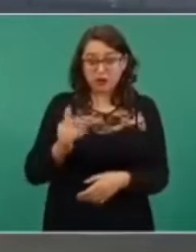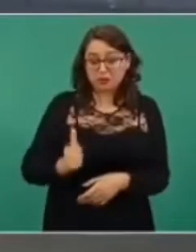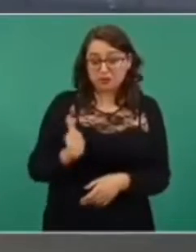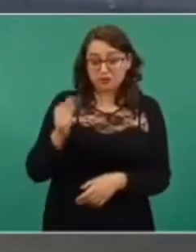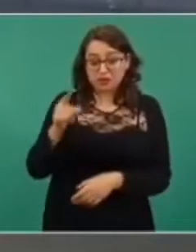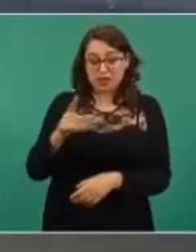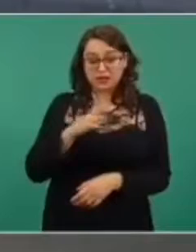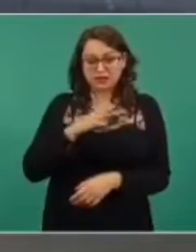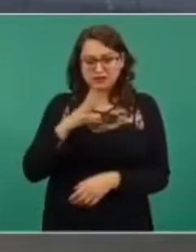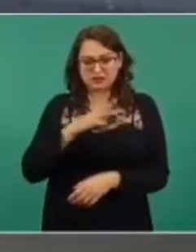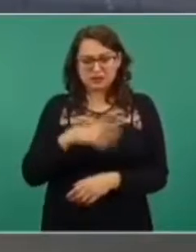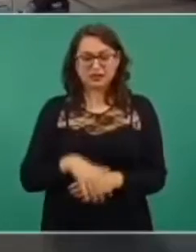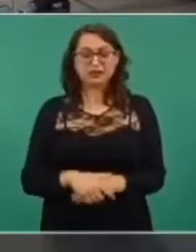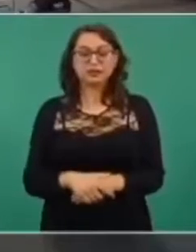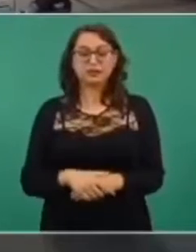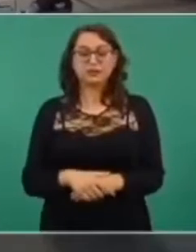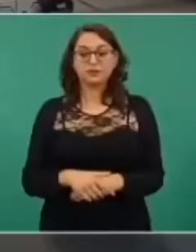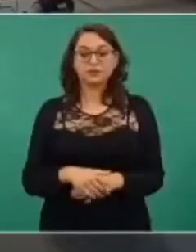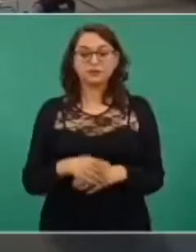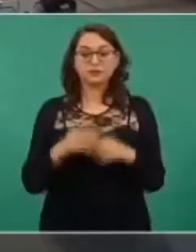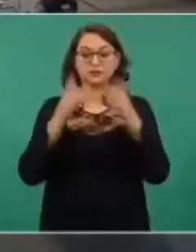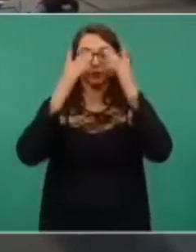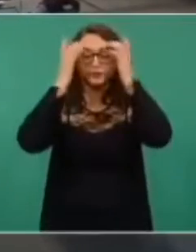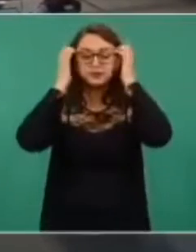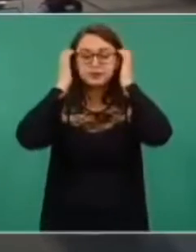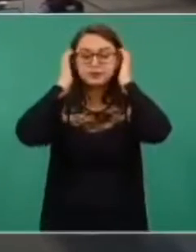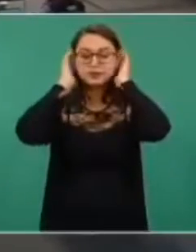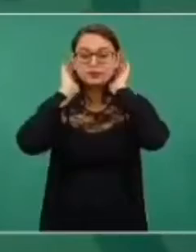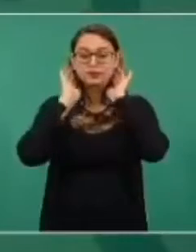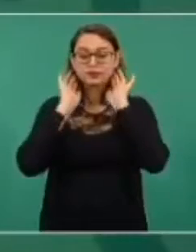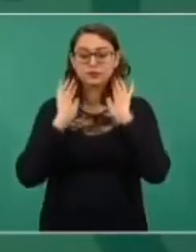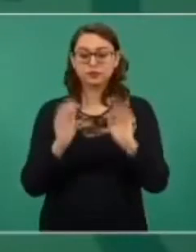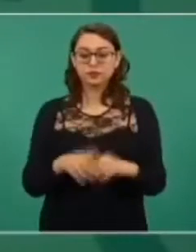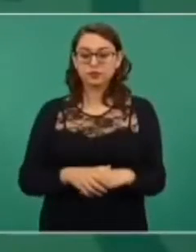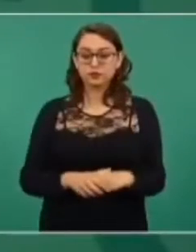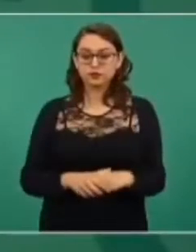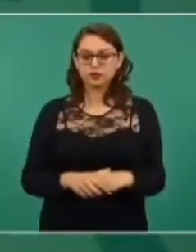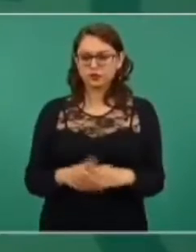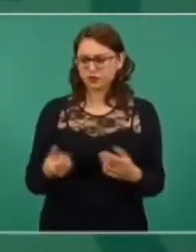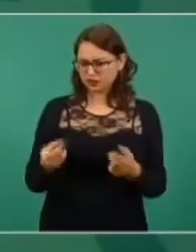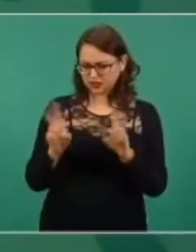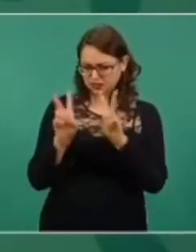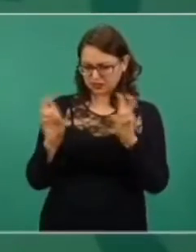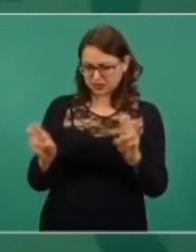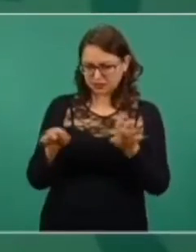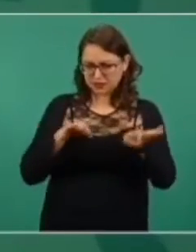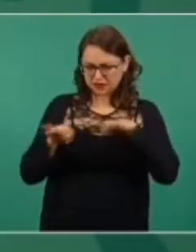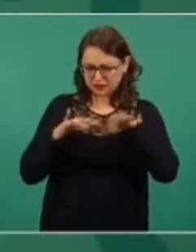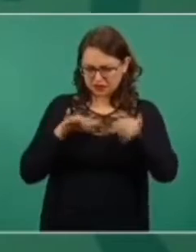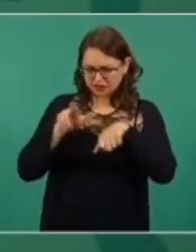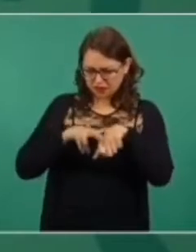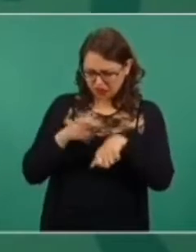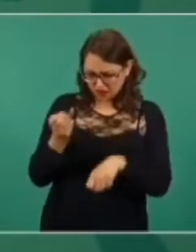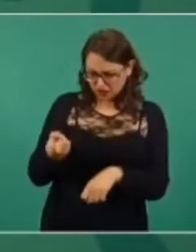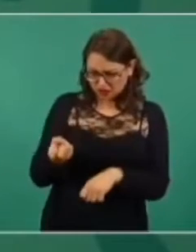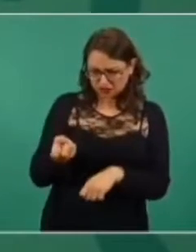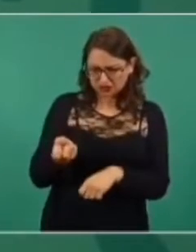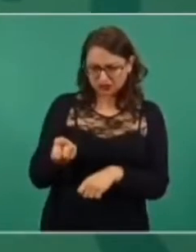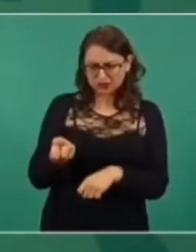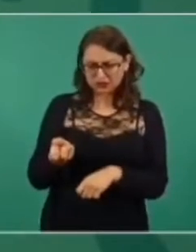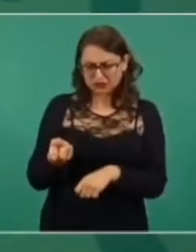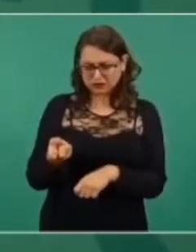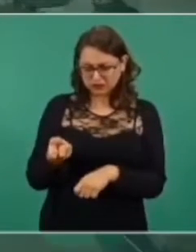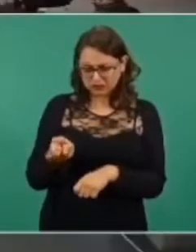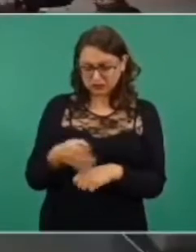¿no será de un movimiento de trabajadores? Exactamente. Sí,